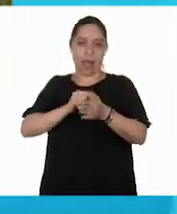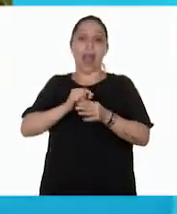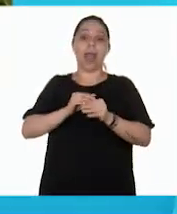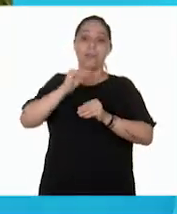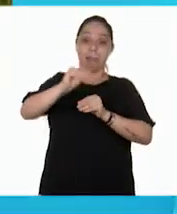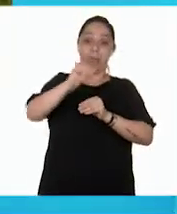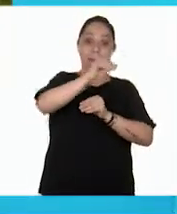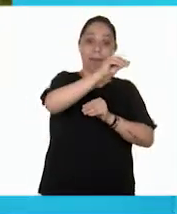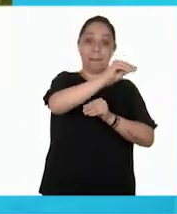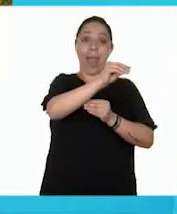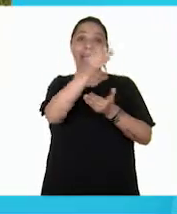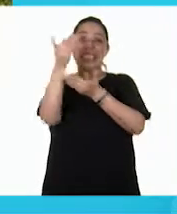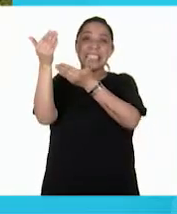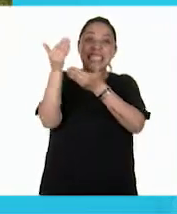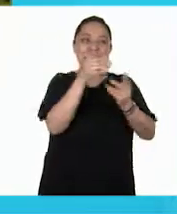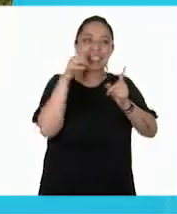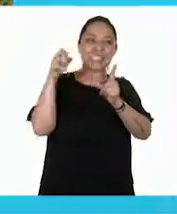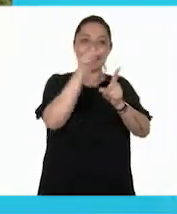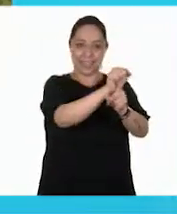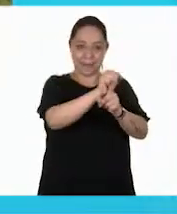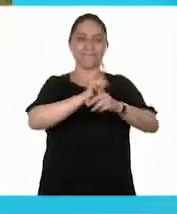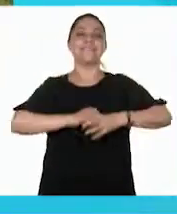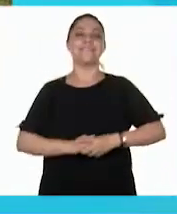y llegar a la meta.